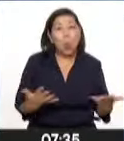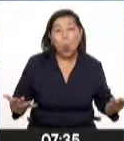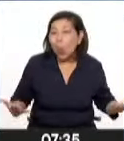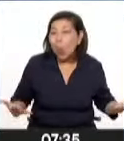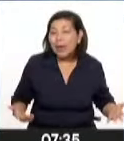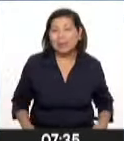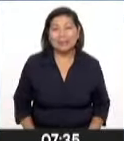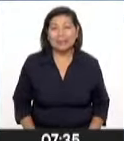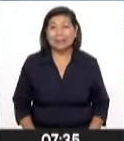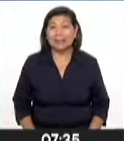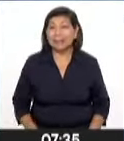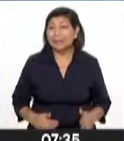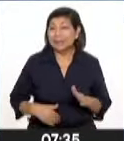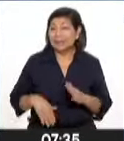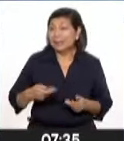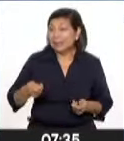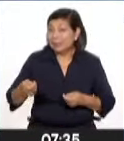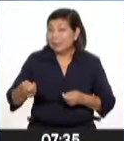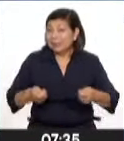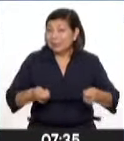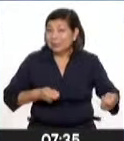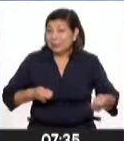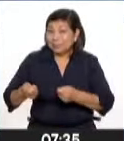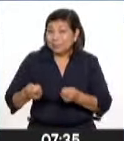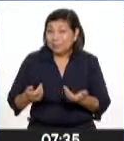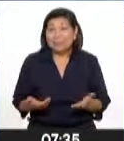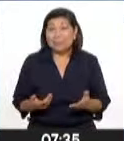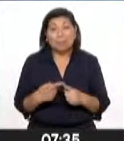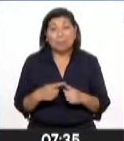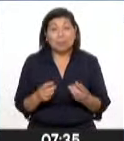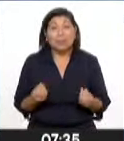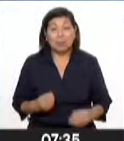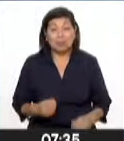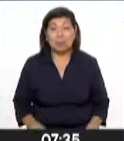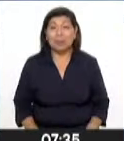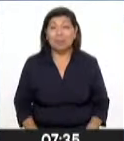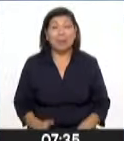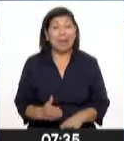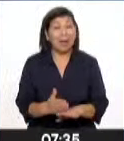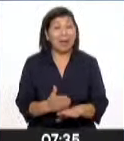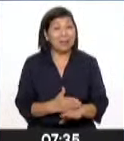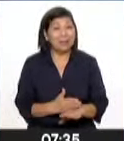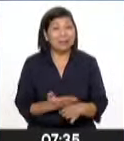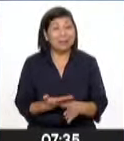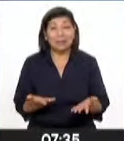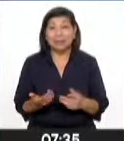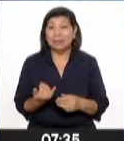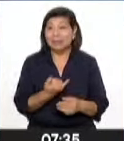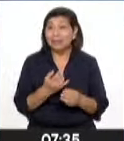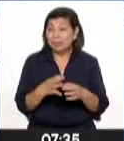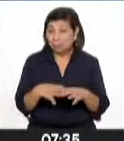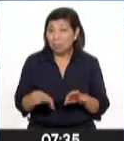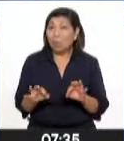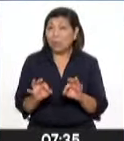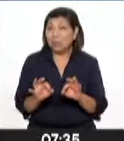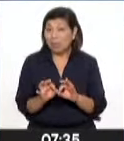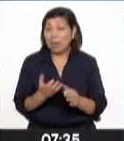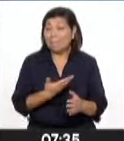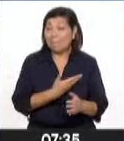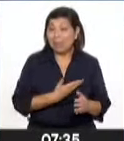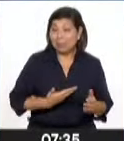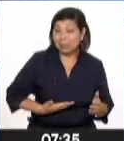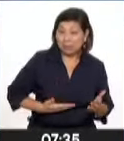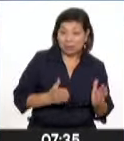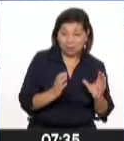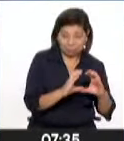en el manejo de la cosa pública como tal? Ante el debilitamiento de una institución tan importante como puede ser la presidencia o el